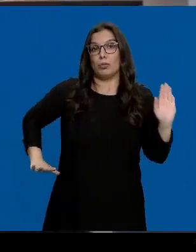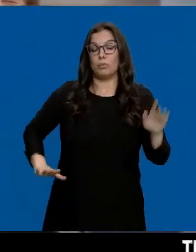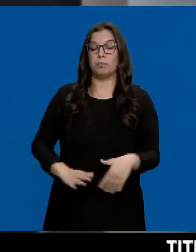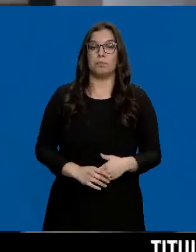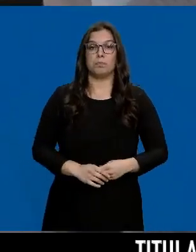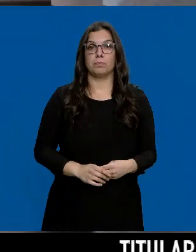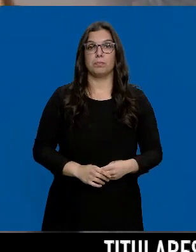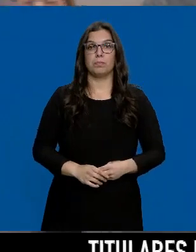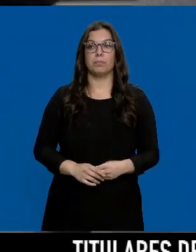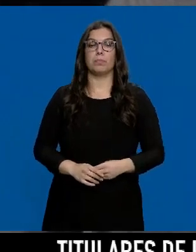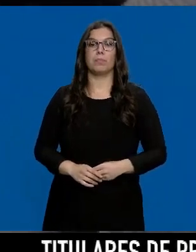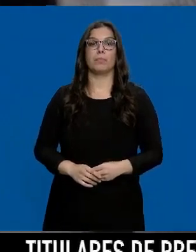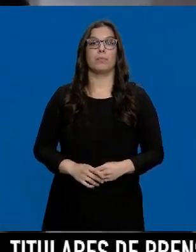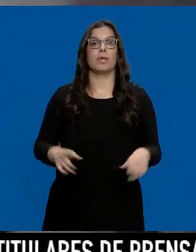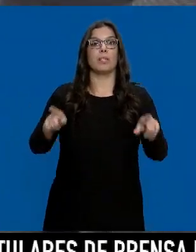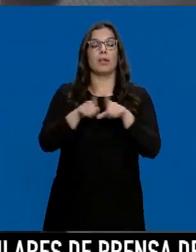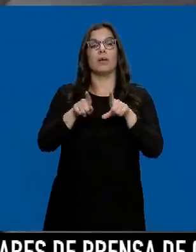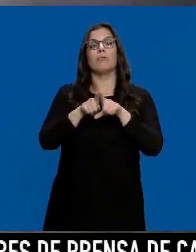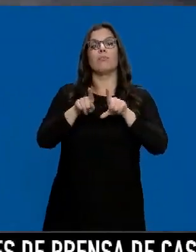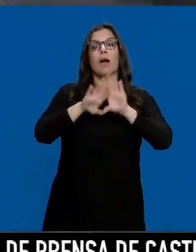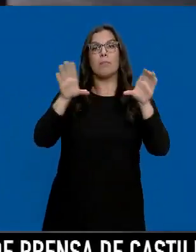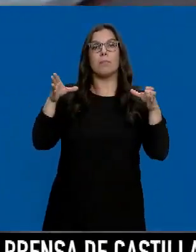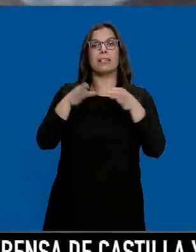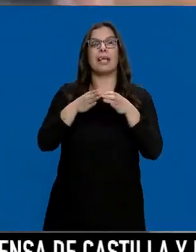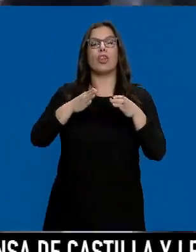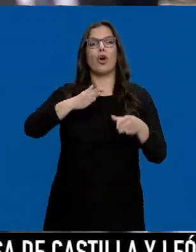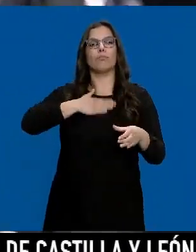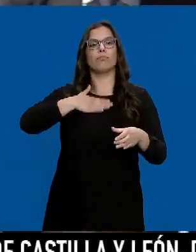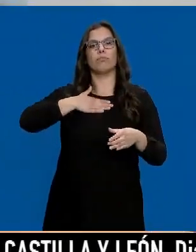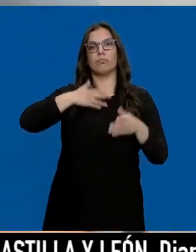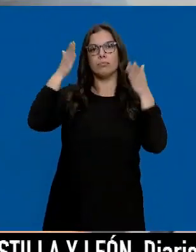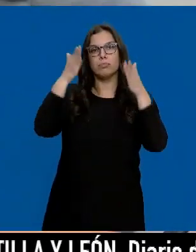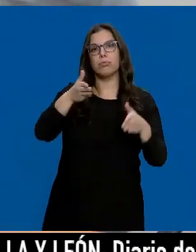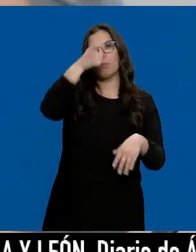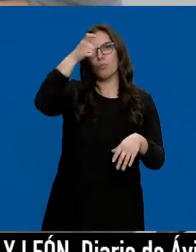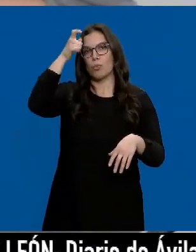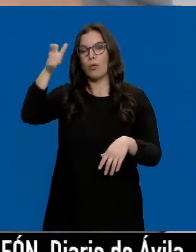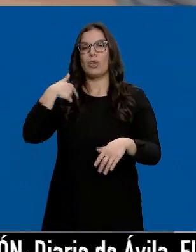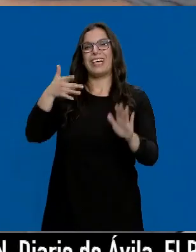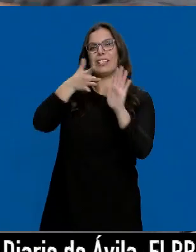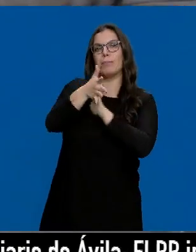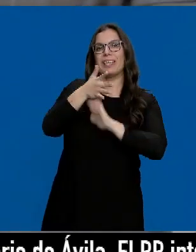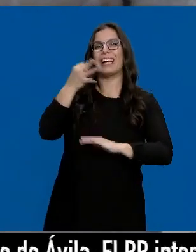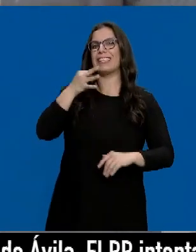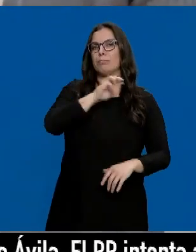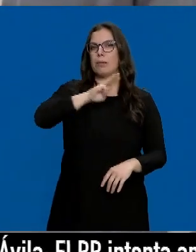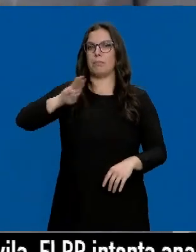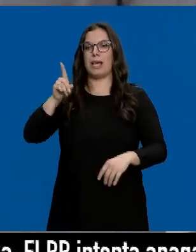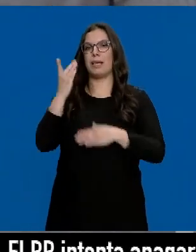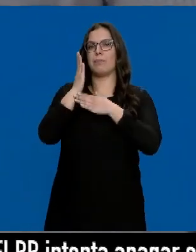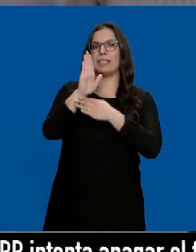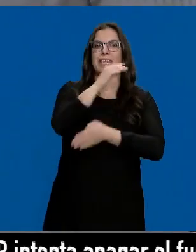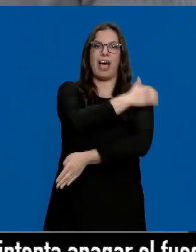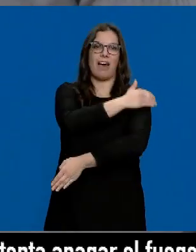Como el Partido del Medio Rural, así ha definido Alfonso Fernández Mañueco al Partido Popular en la presentación de los avales para ser